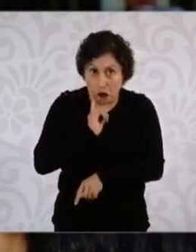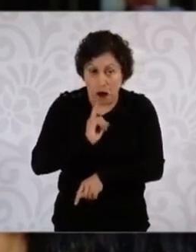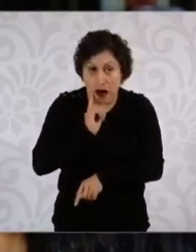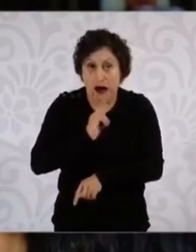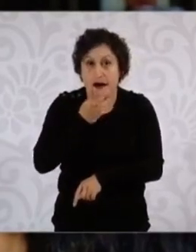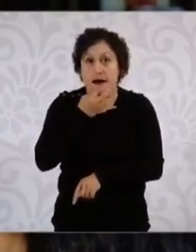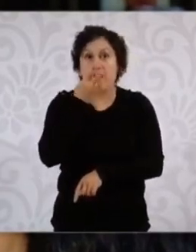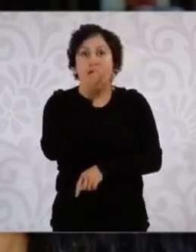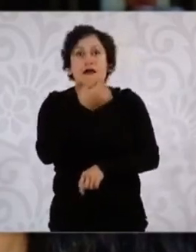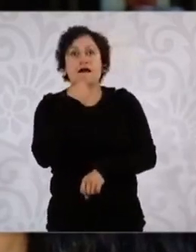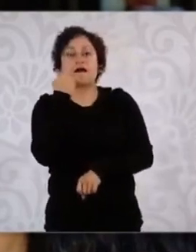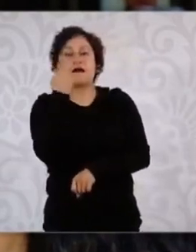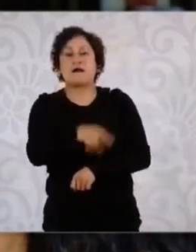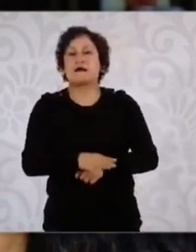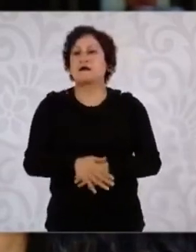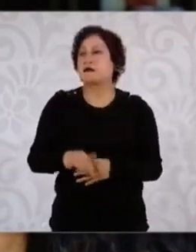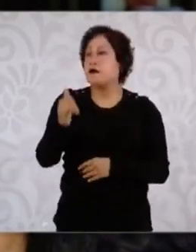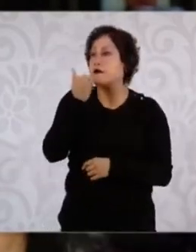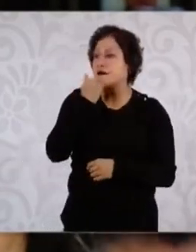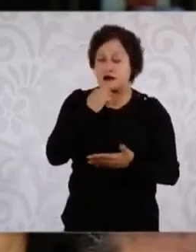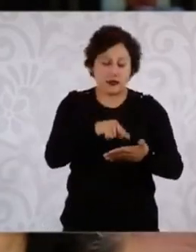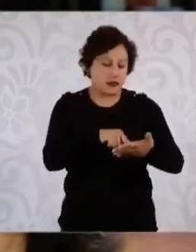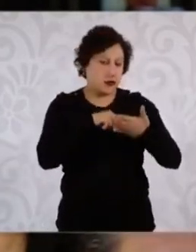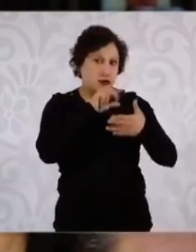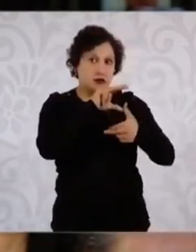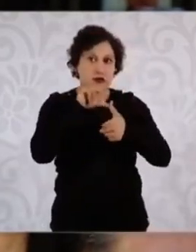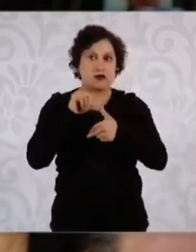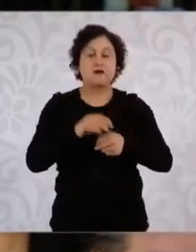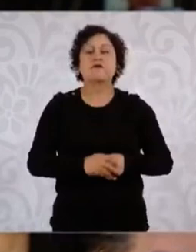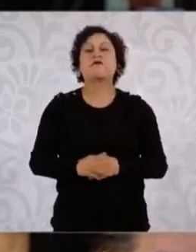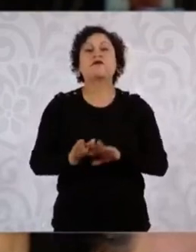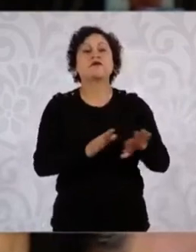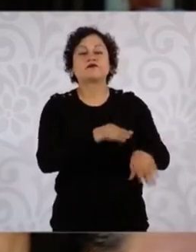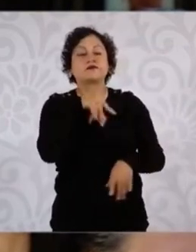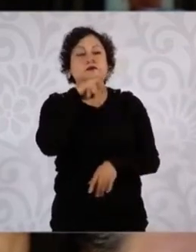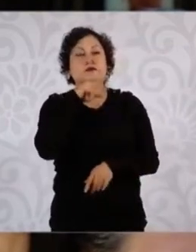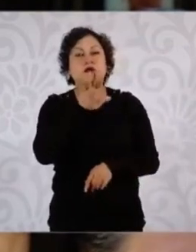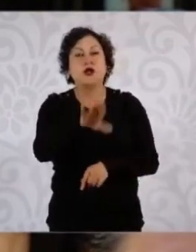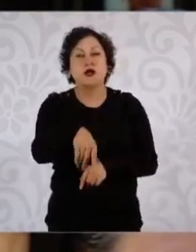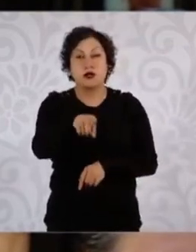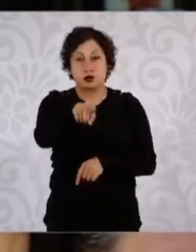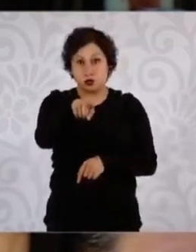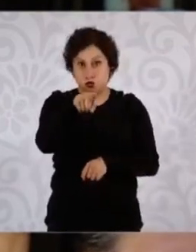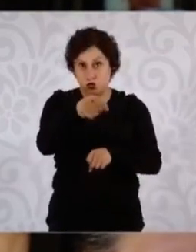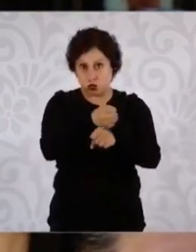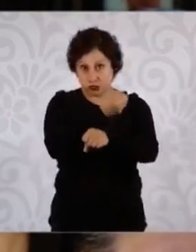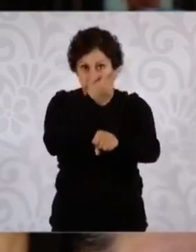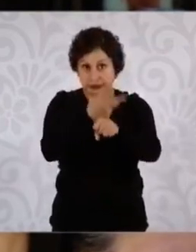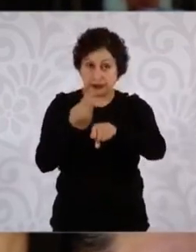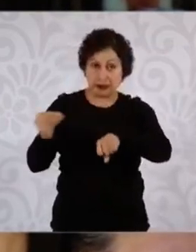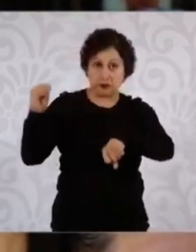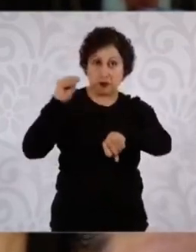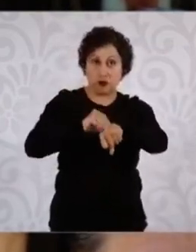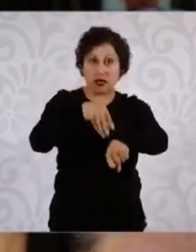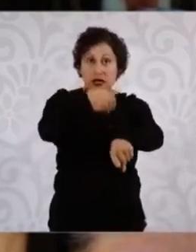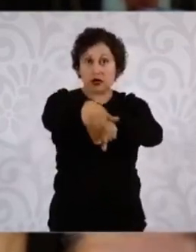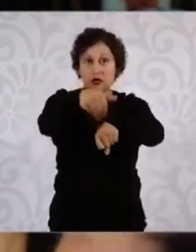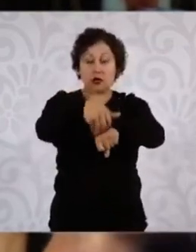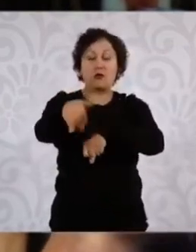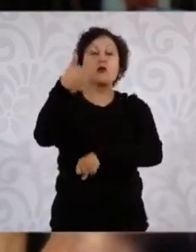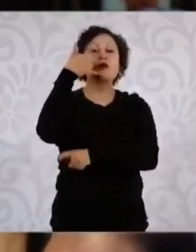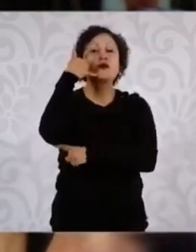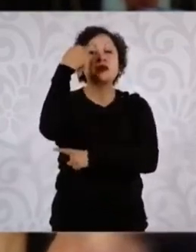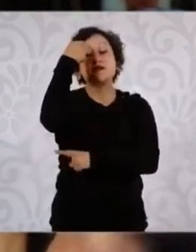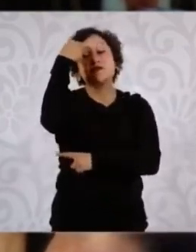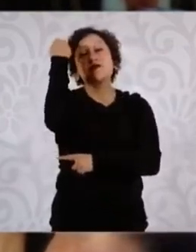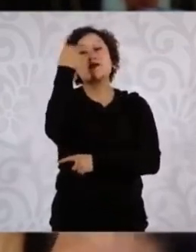Perdón, me estaba leyendo aquí lo del huracán. no se preocupe. Pasó, Paulina. Que sí, habrá un número de teléfono donde las mujeres podrán llamar a la nueva